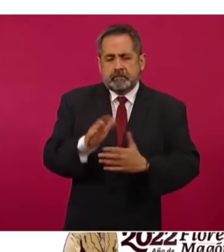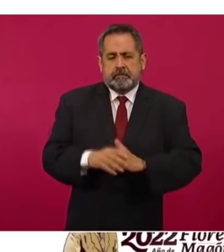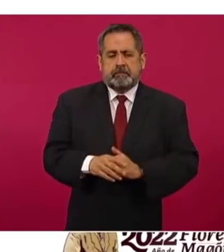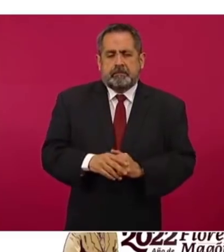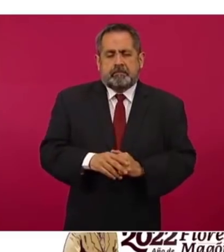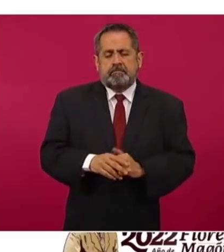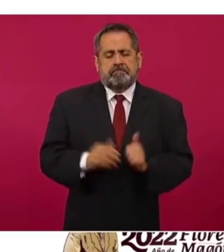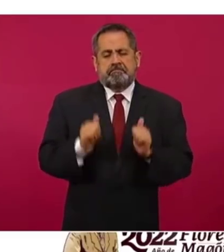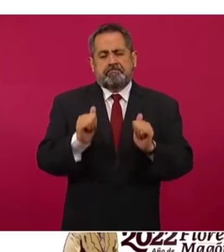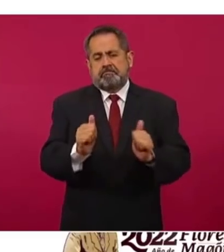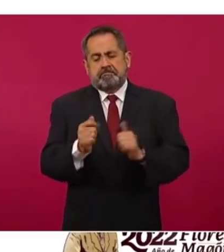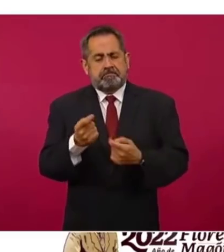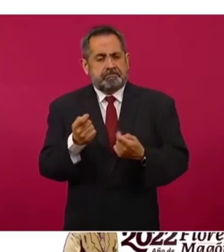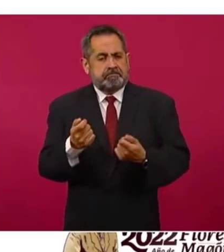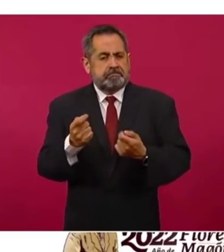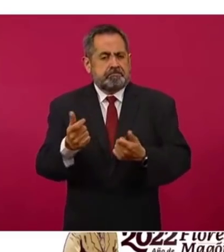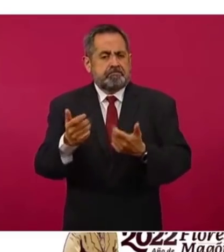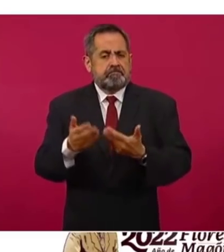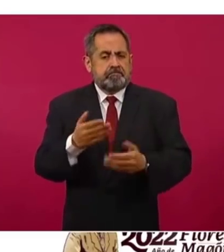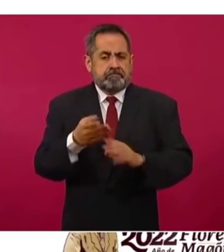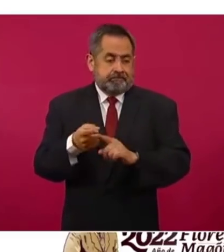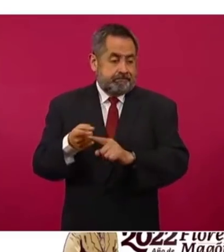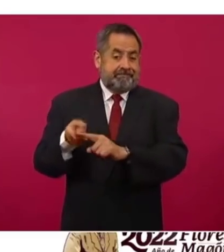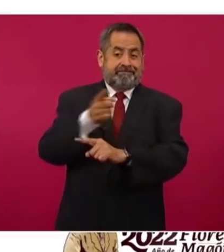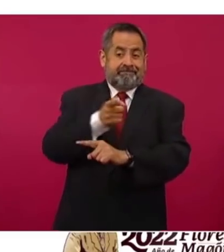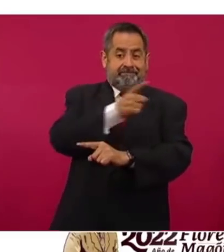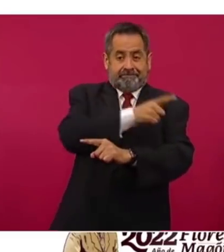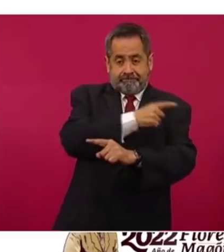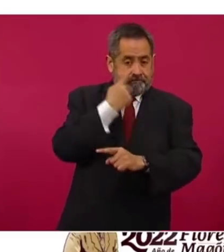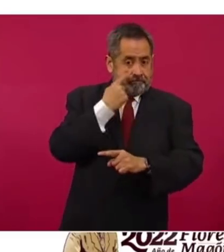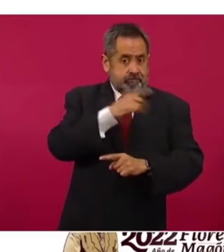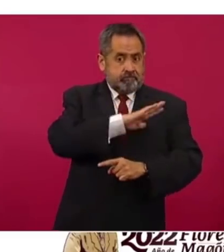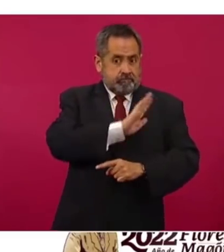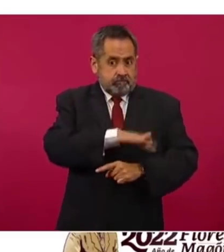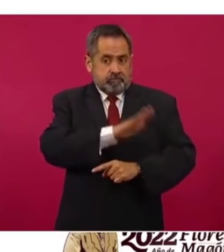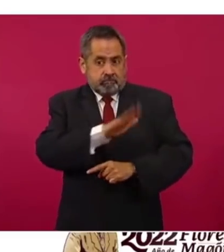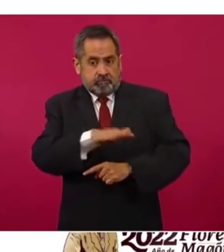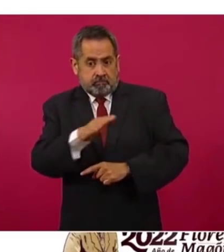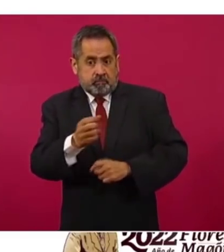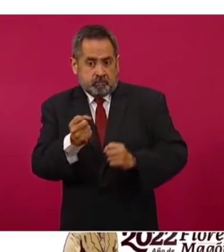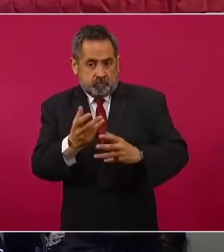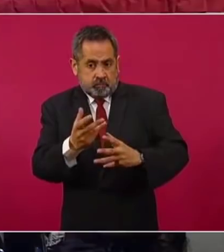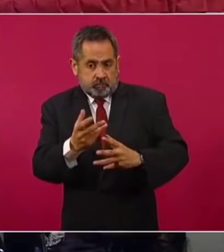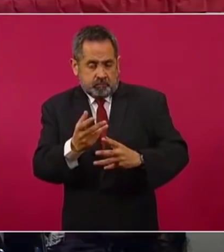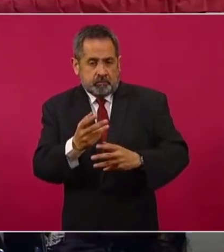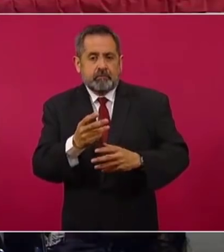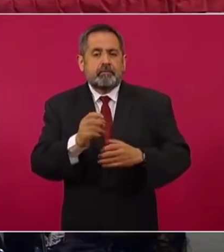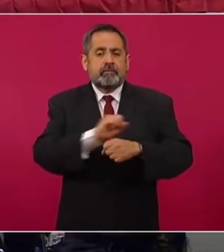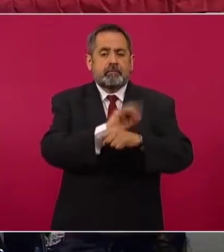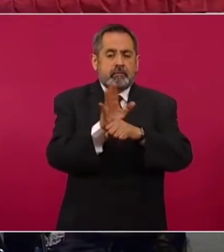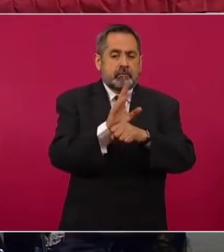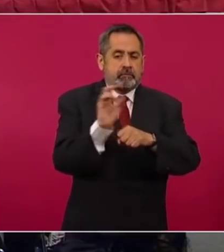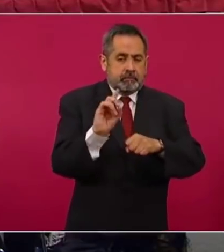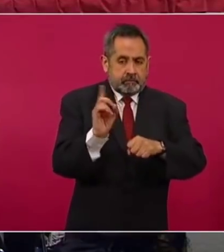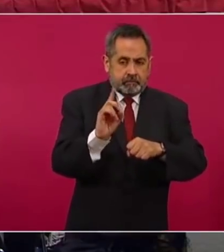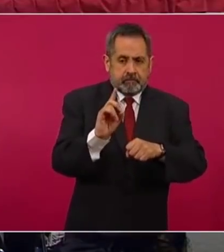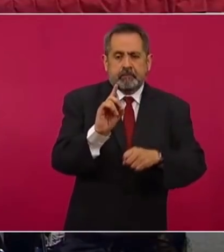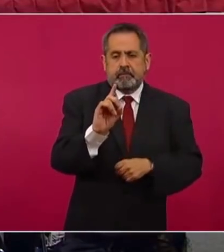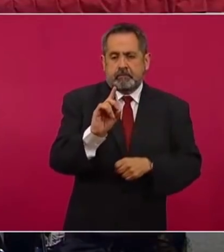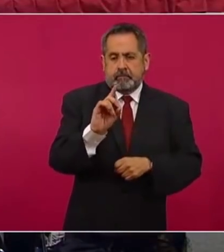letalidad de las otras variantes, o de la otra variante, Delta. Y hay algo